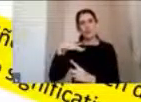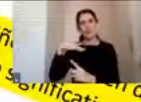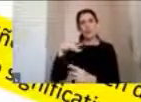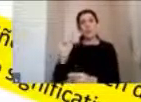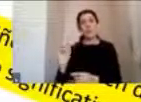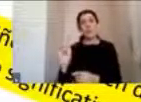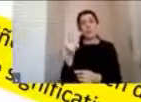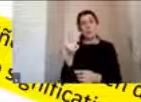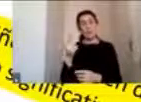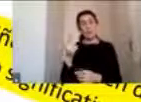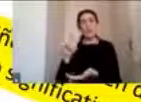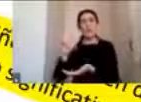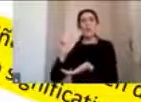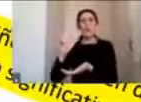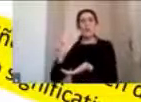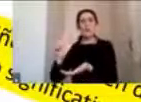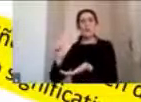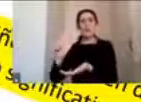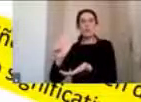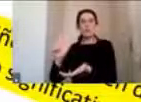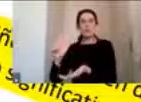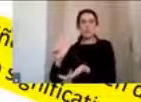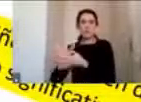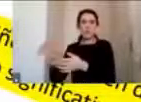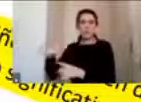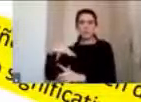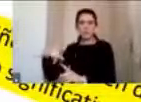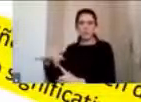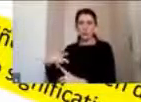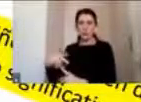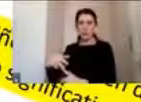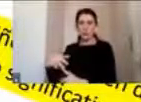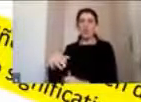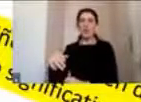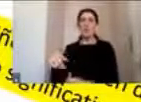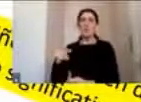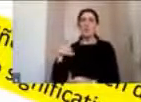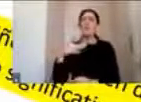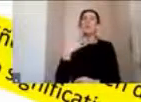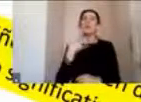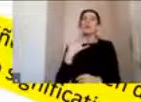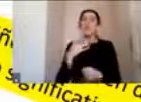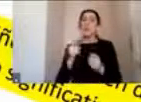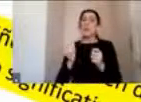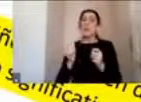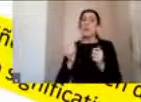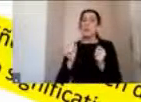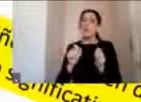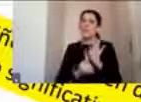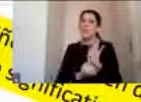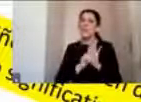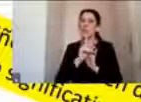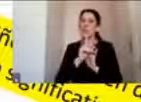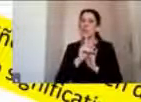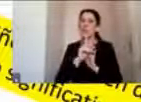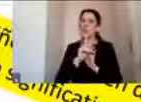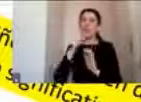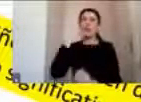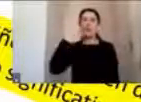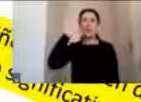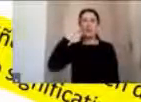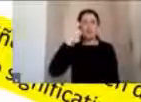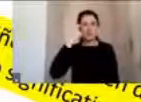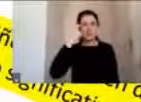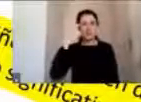la sociedad en su división y en su capacidad de desarrollo, evidentemente va a tener mayor o menor conciencia respecto a la seguridad,